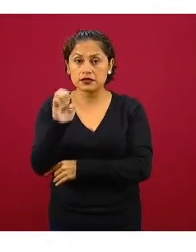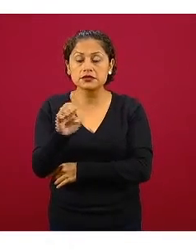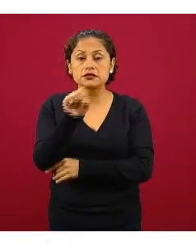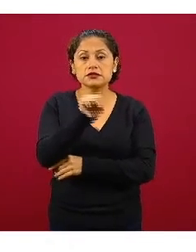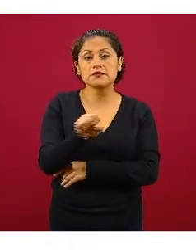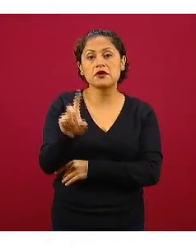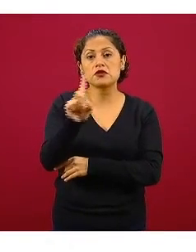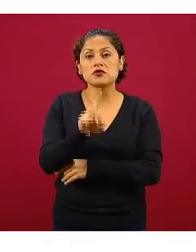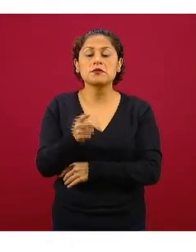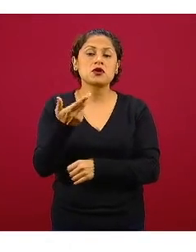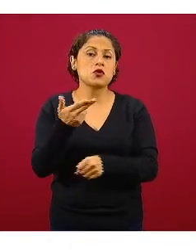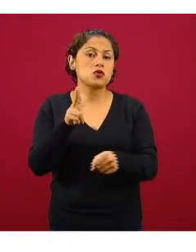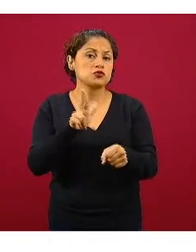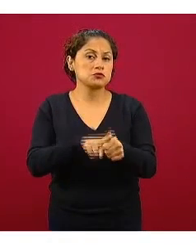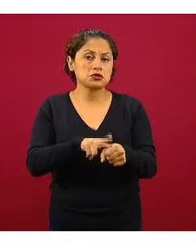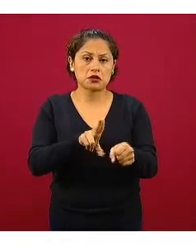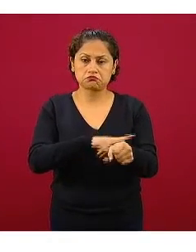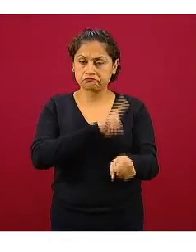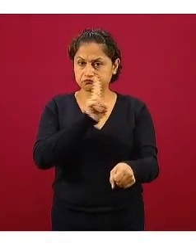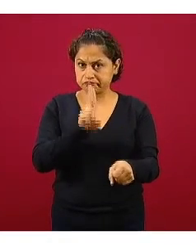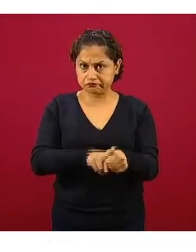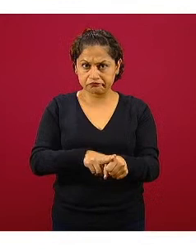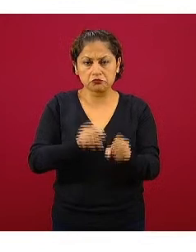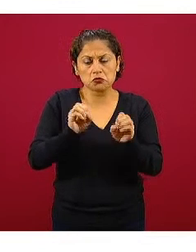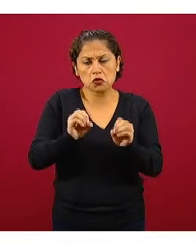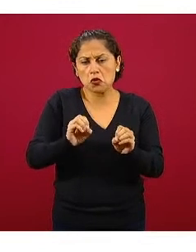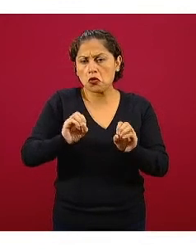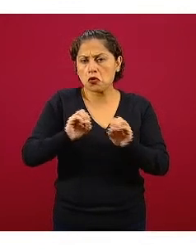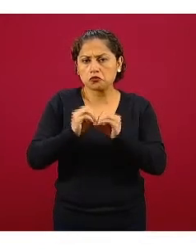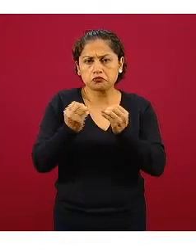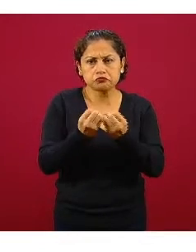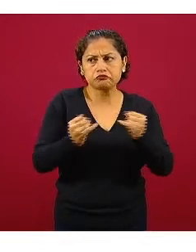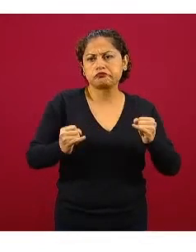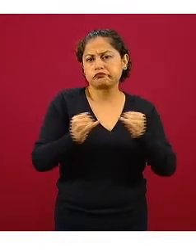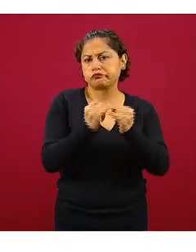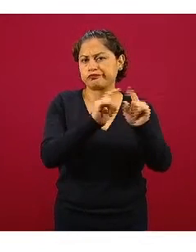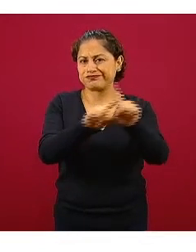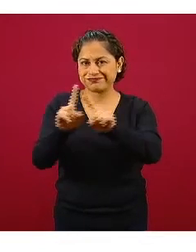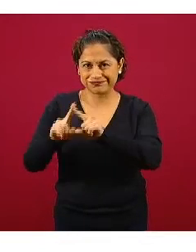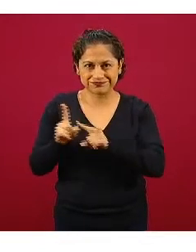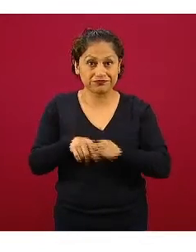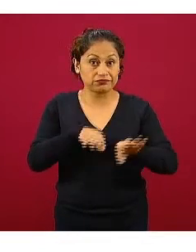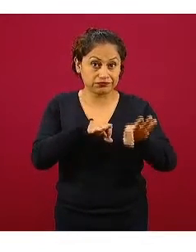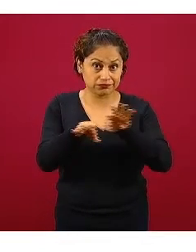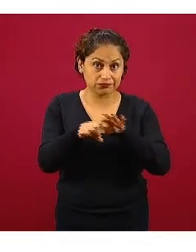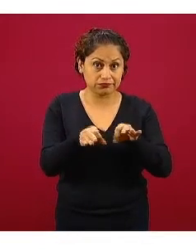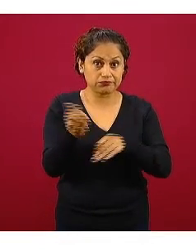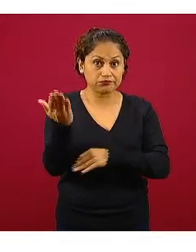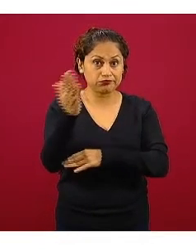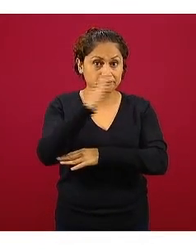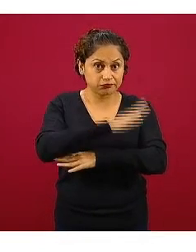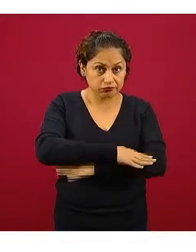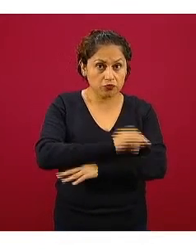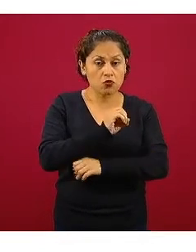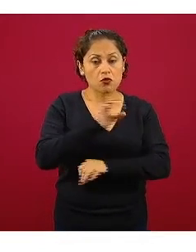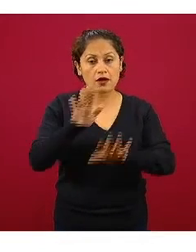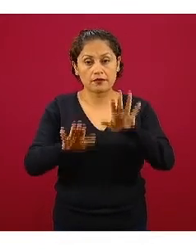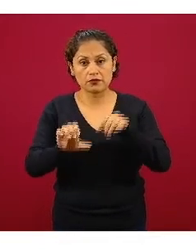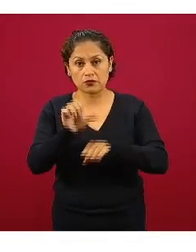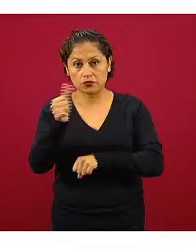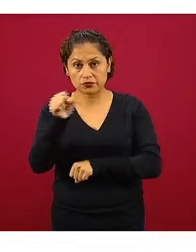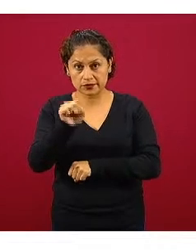civil por ejemplo o cualquier tipo de organización que tengan esto que representa que no necesariamente la